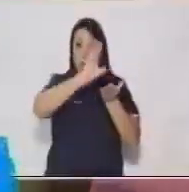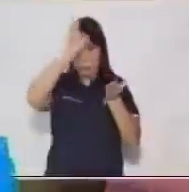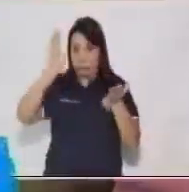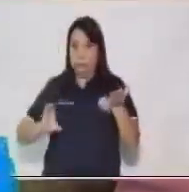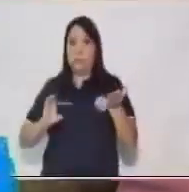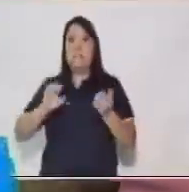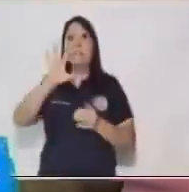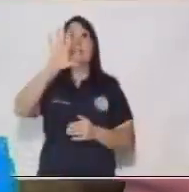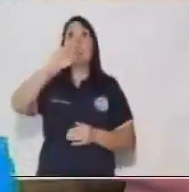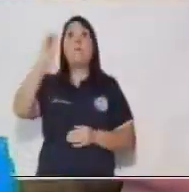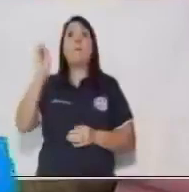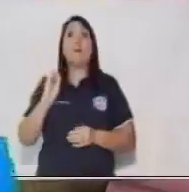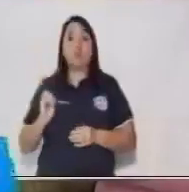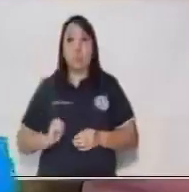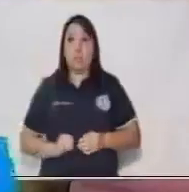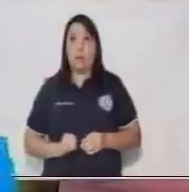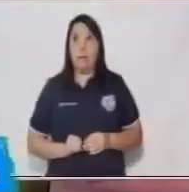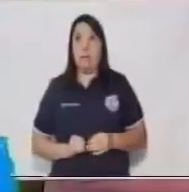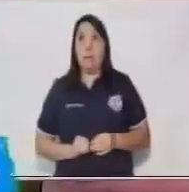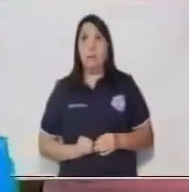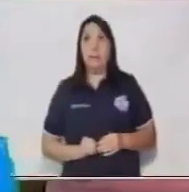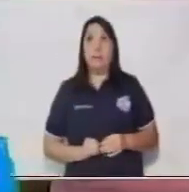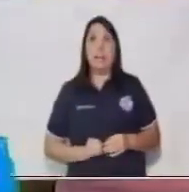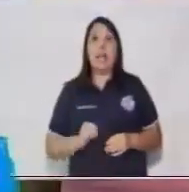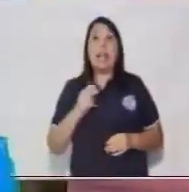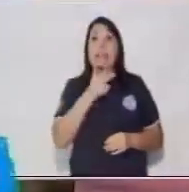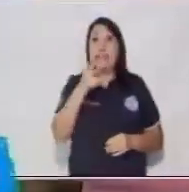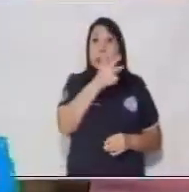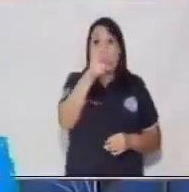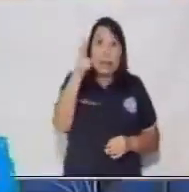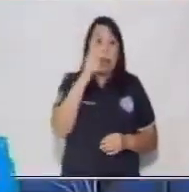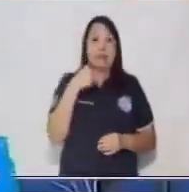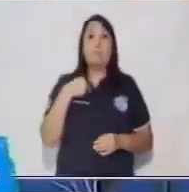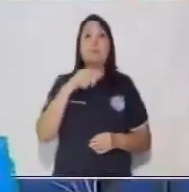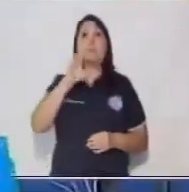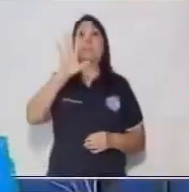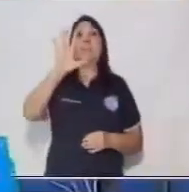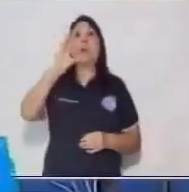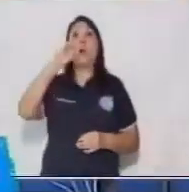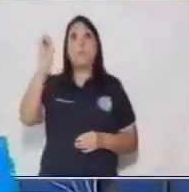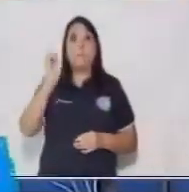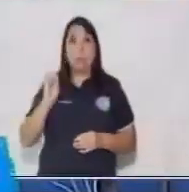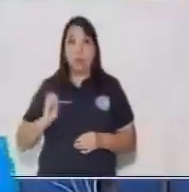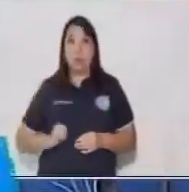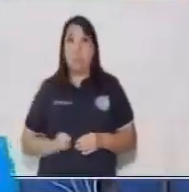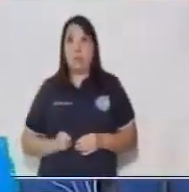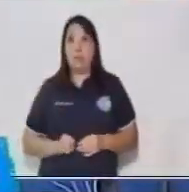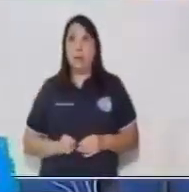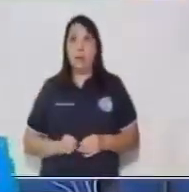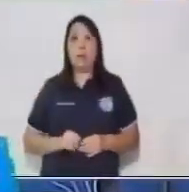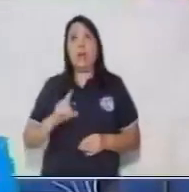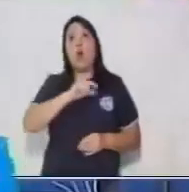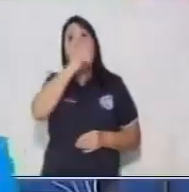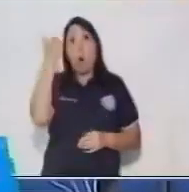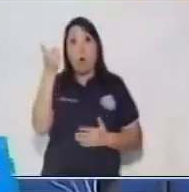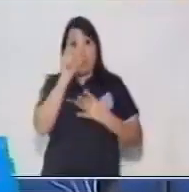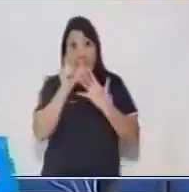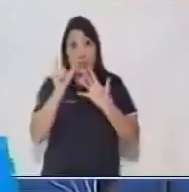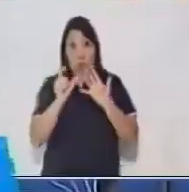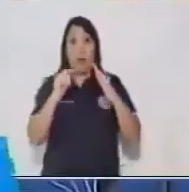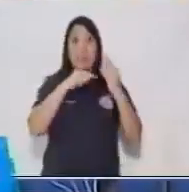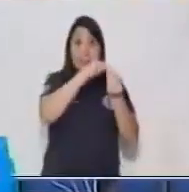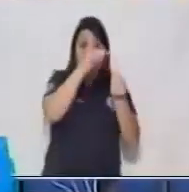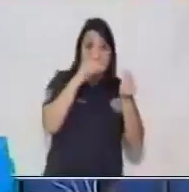5%. En transporte, gasta el 5%. Y en otros víveres,